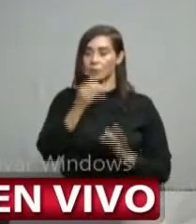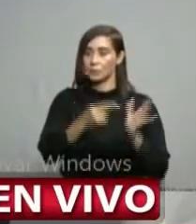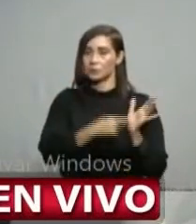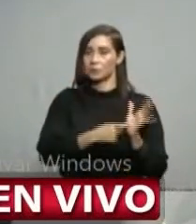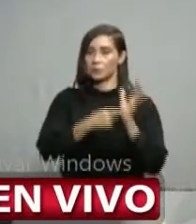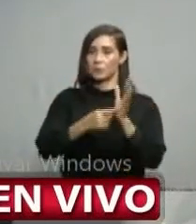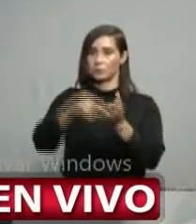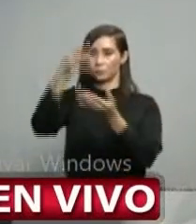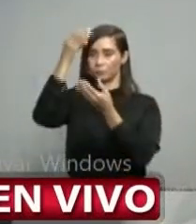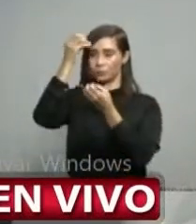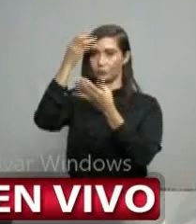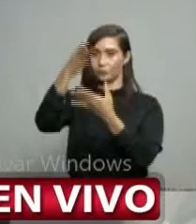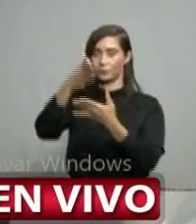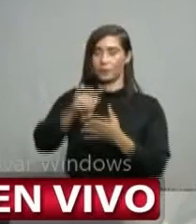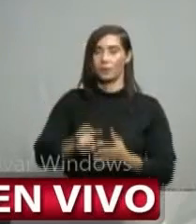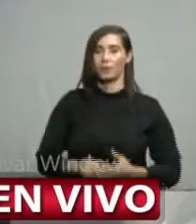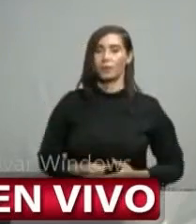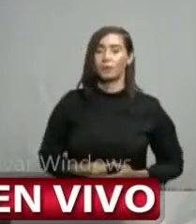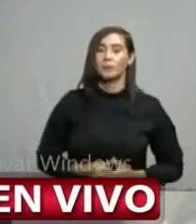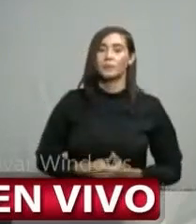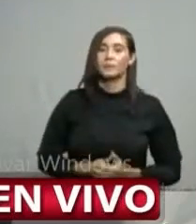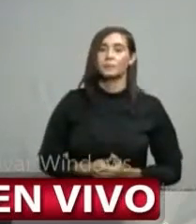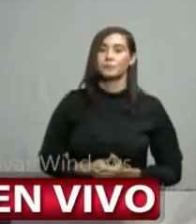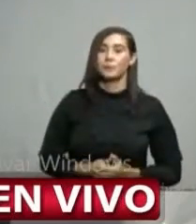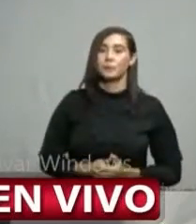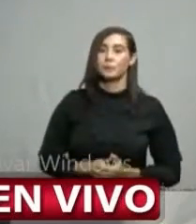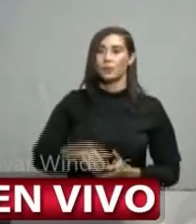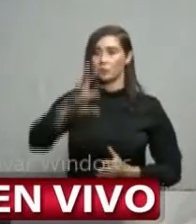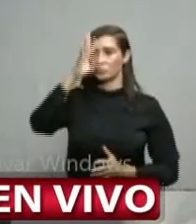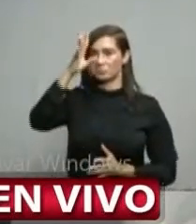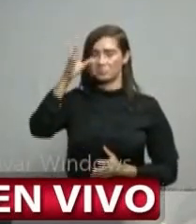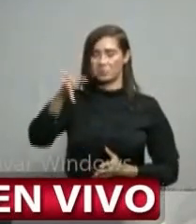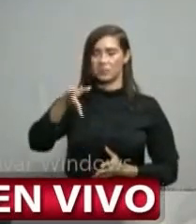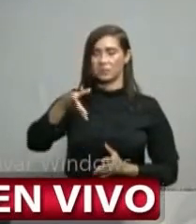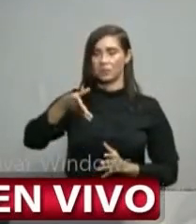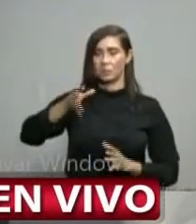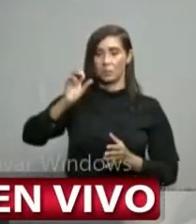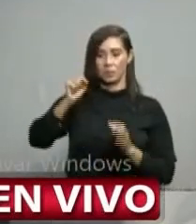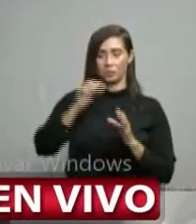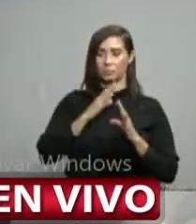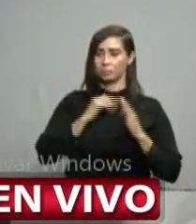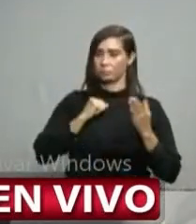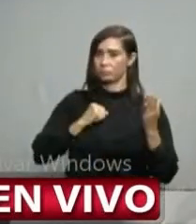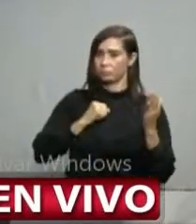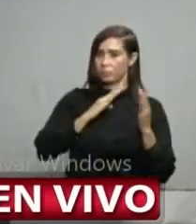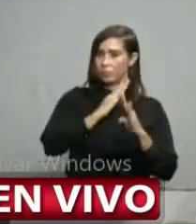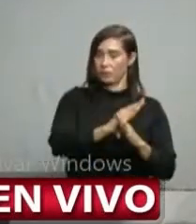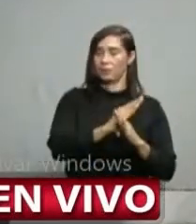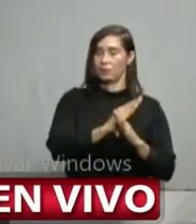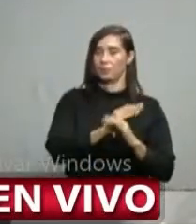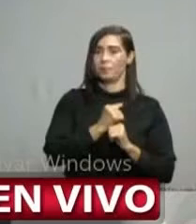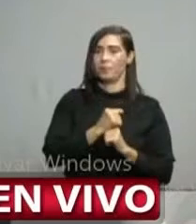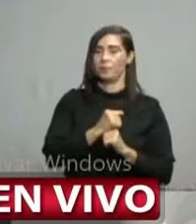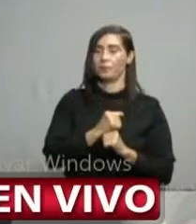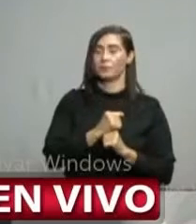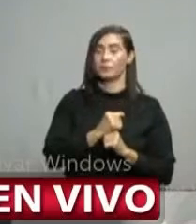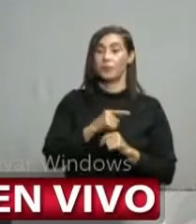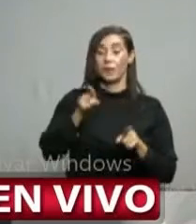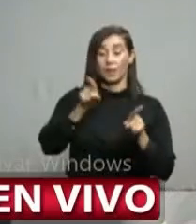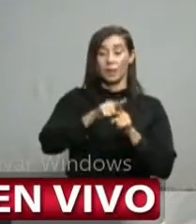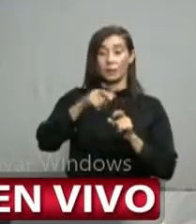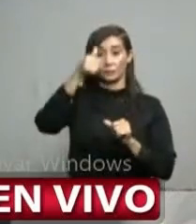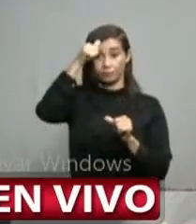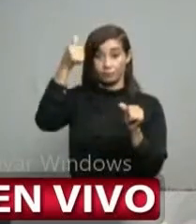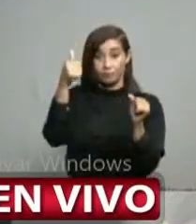que habitualmente pueden perturbar la toma de decisiones recordar en este sentido